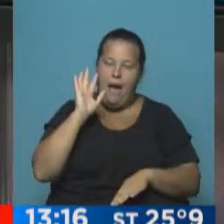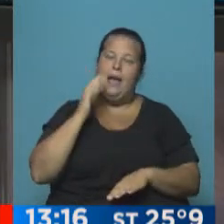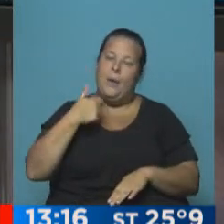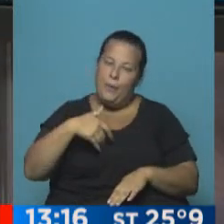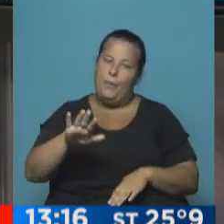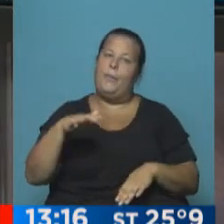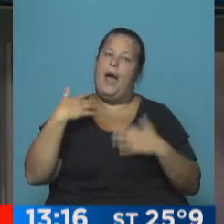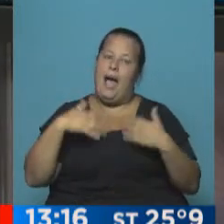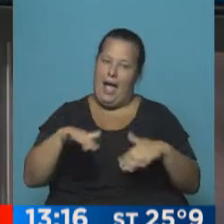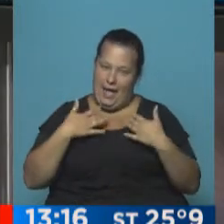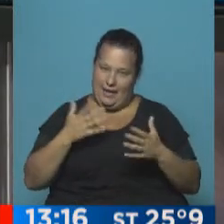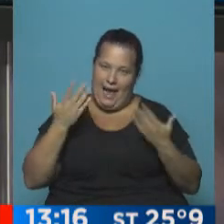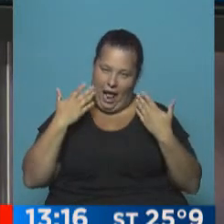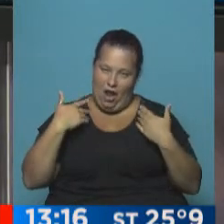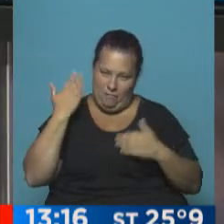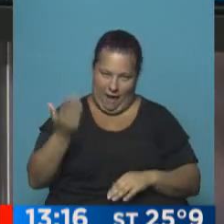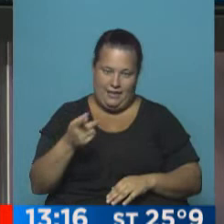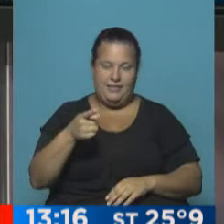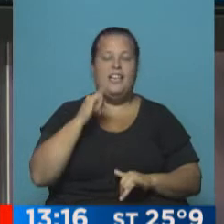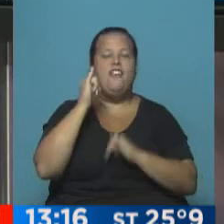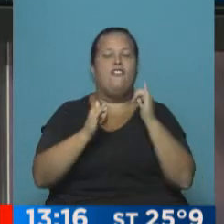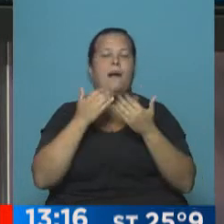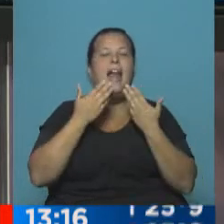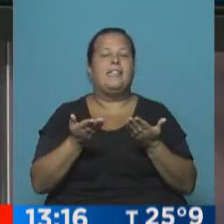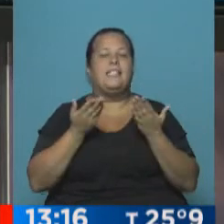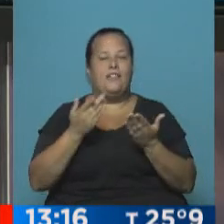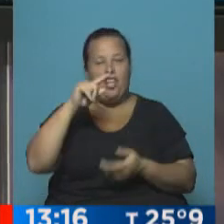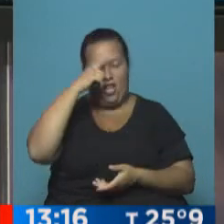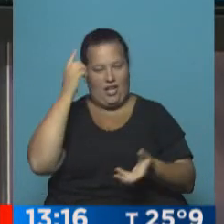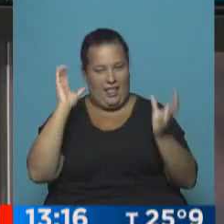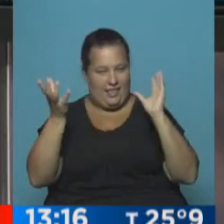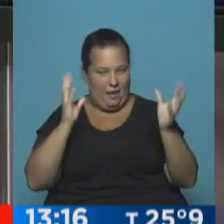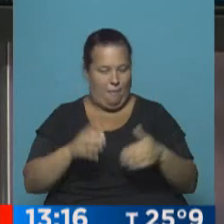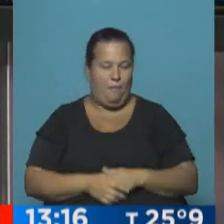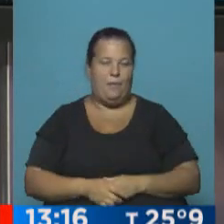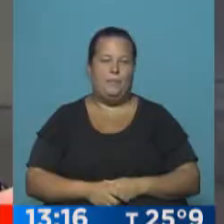estar bastante más cálido. Es información gentileza del Servicio Meteorológico Nacional. Gracias.